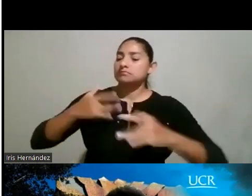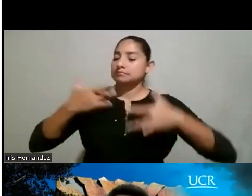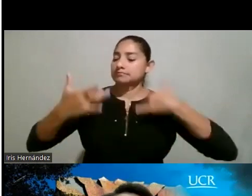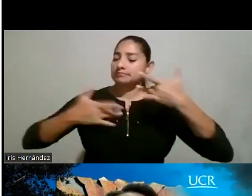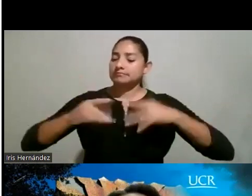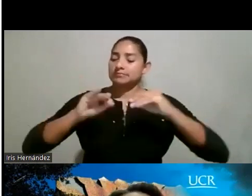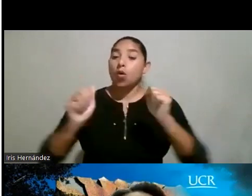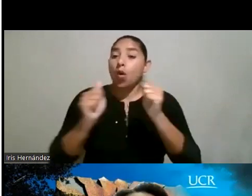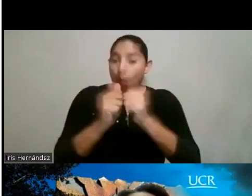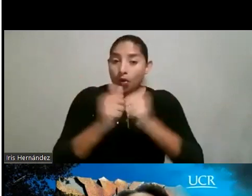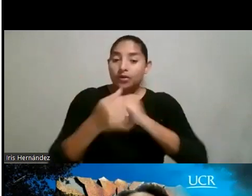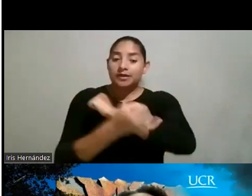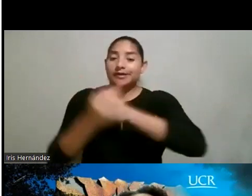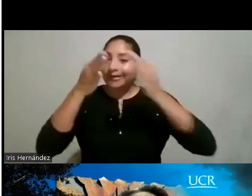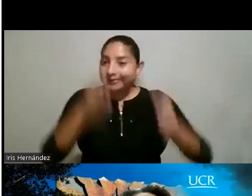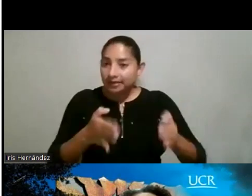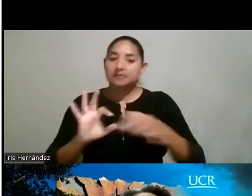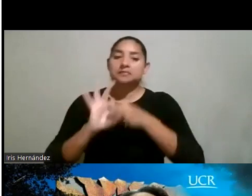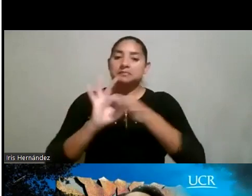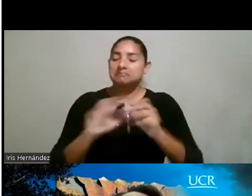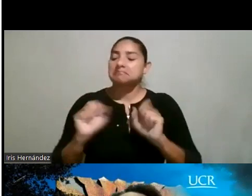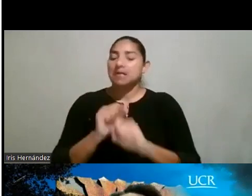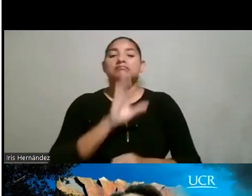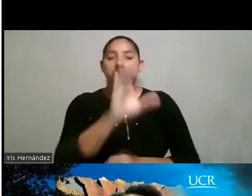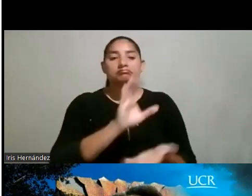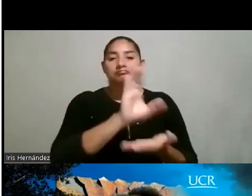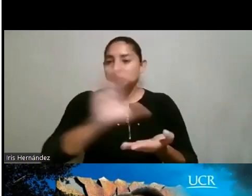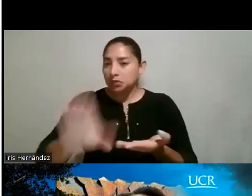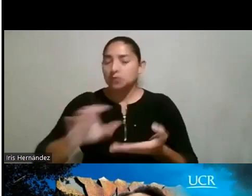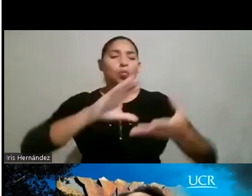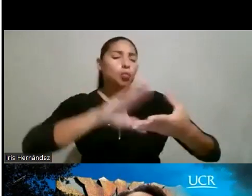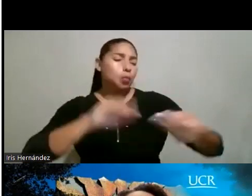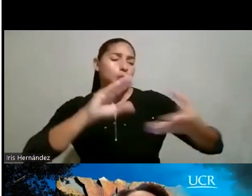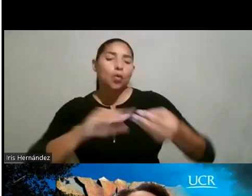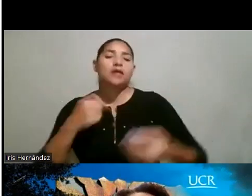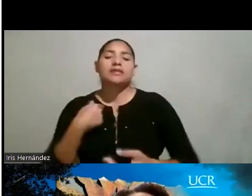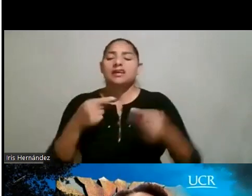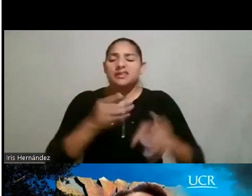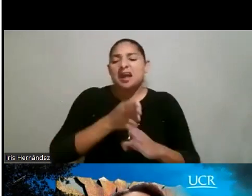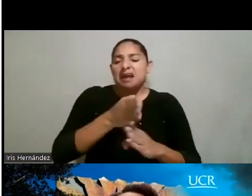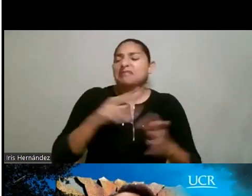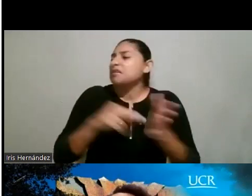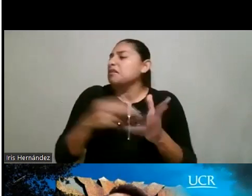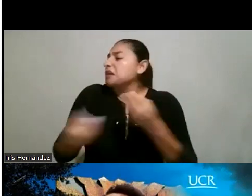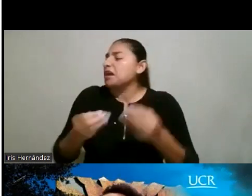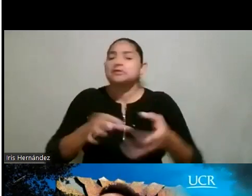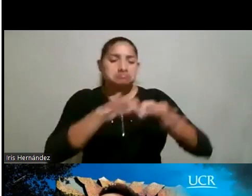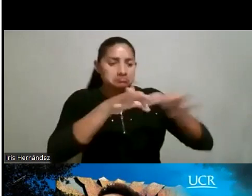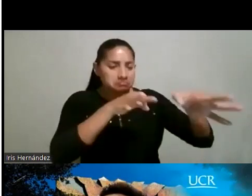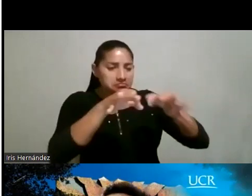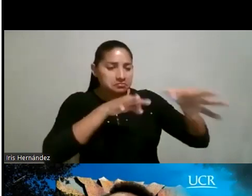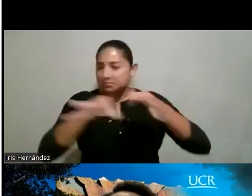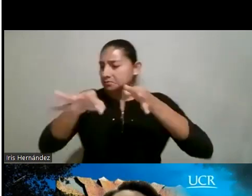ingenieras de la facultad que van a los colegios y, entonces, pues, cuentan de qué se trata la carrera y, bueno,